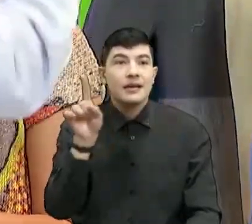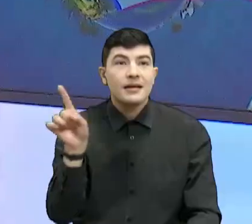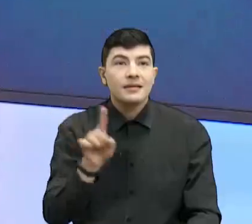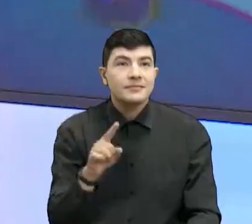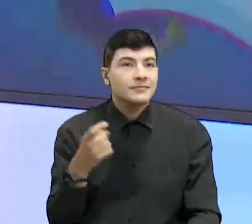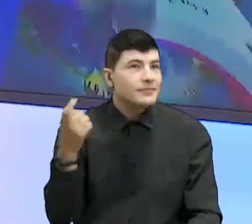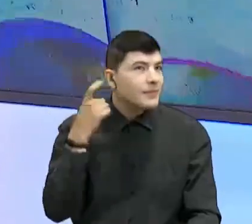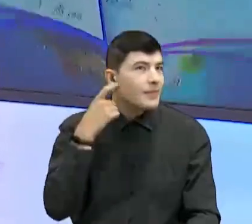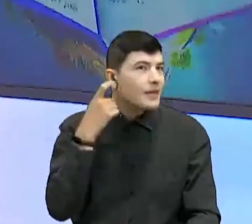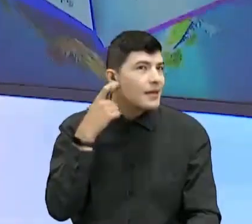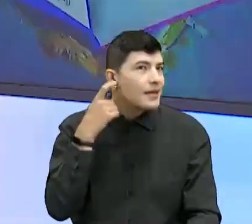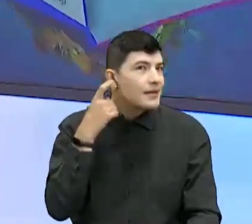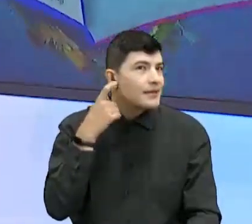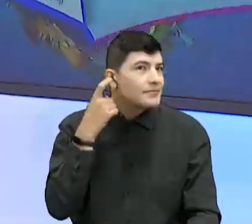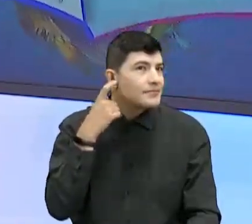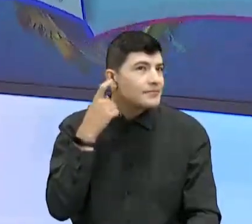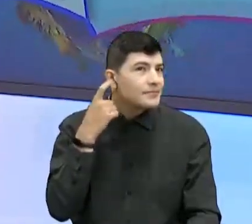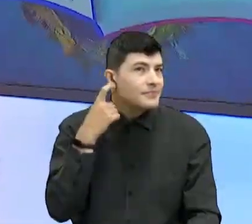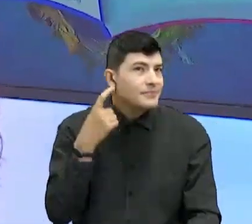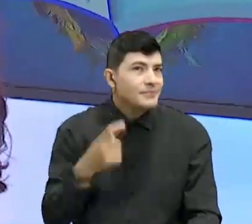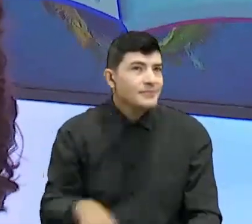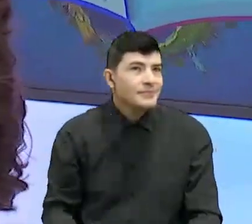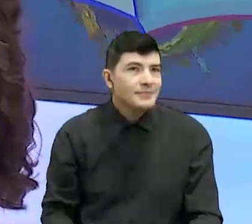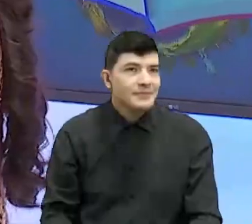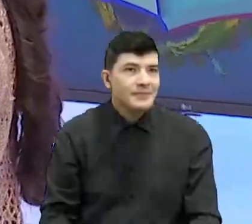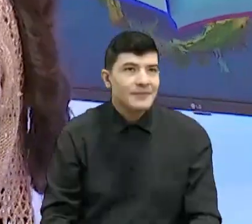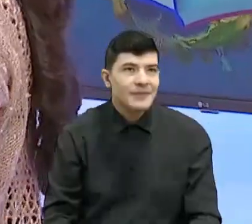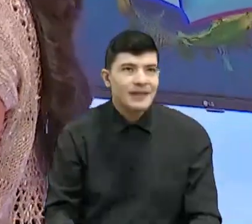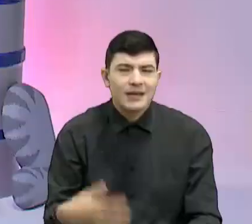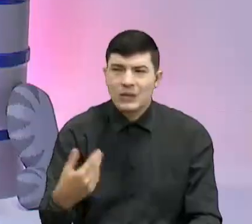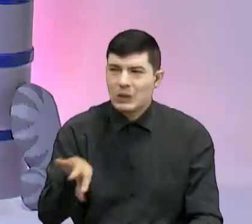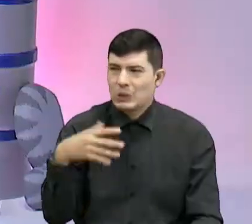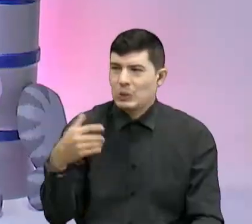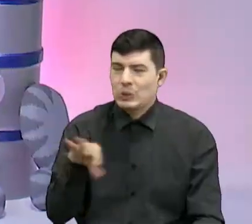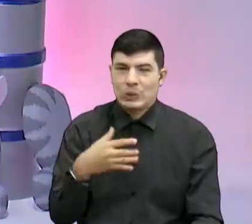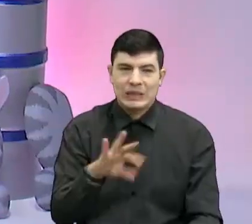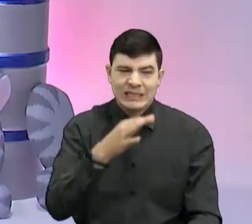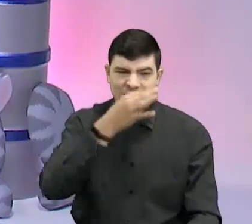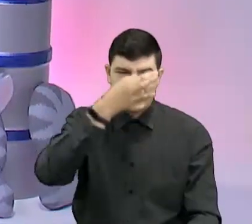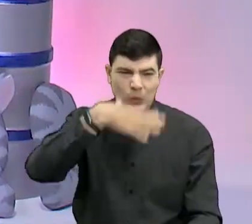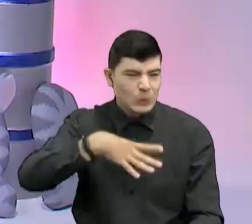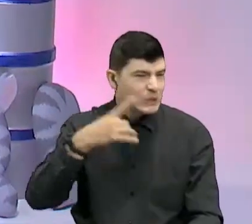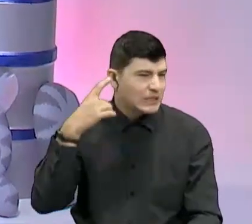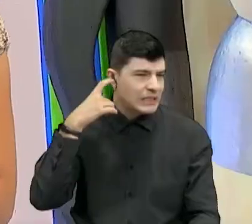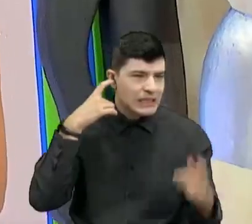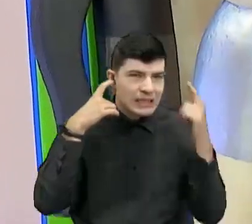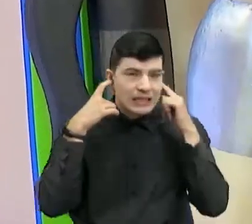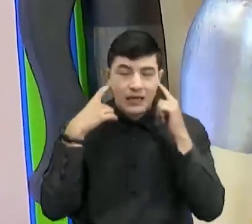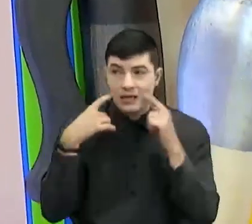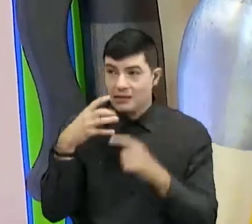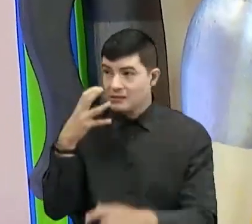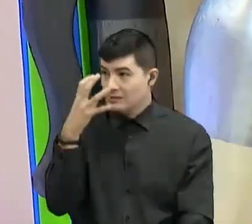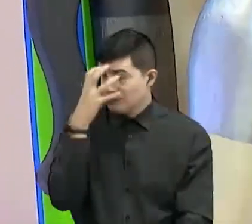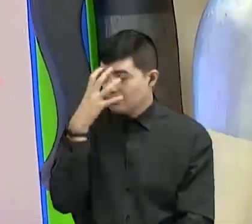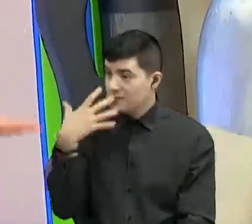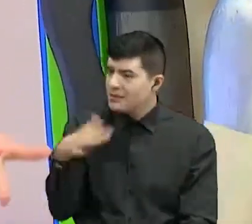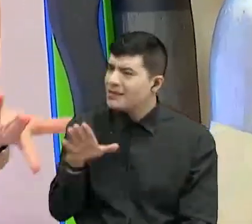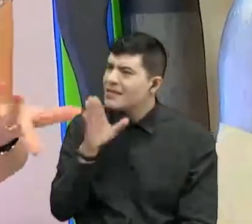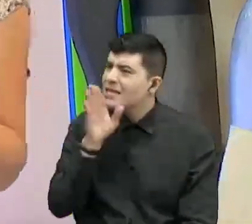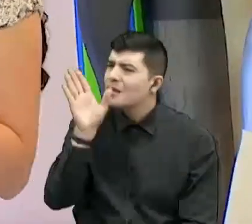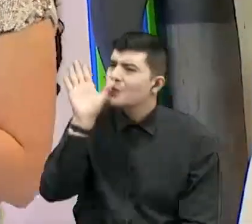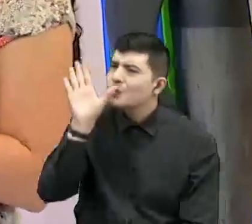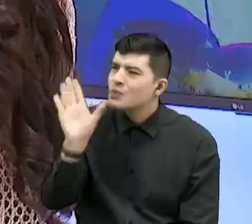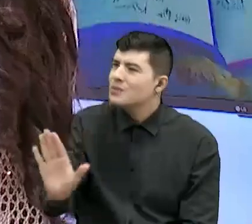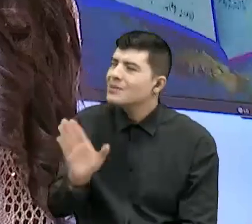A ver las orejitas, permítame, yo miro a ver qué tanta cera tiene. Uy, no, no, terrible, la Carachas. Terrible. Qué pena. Sí, dime. ¿Quién es